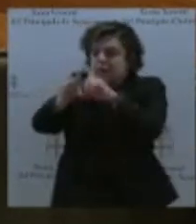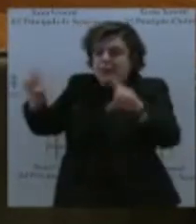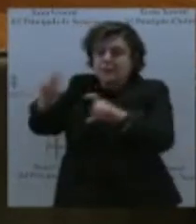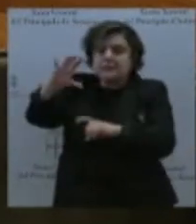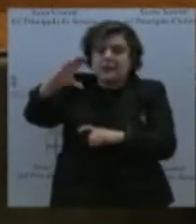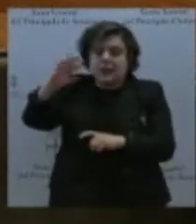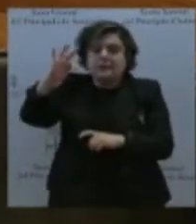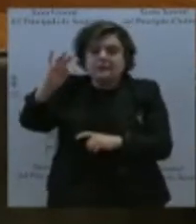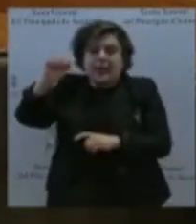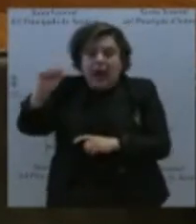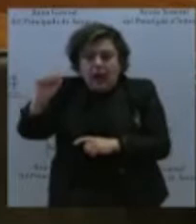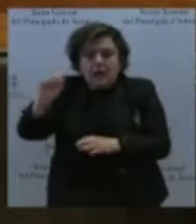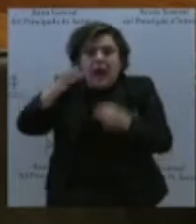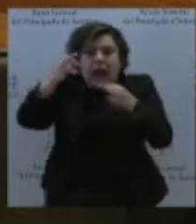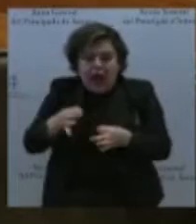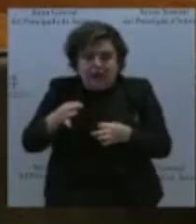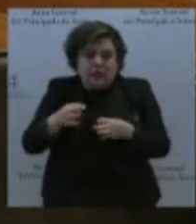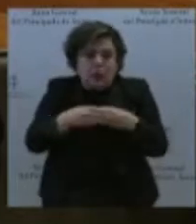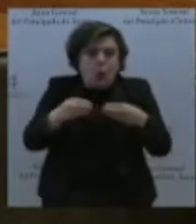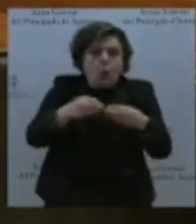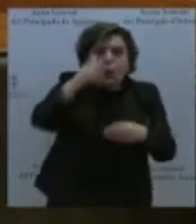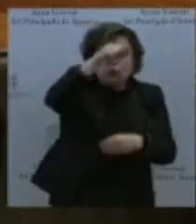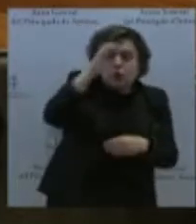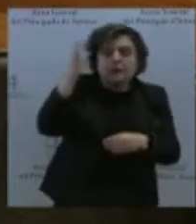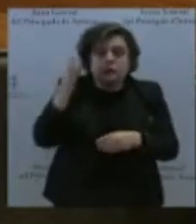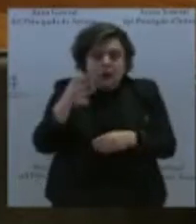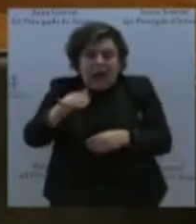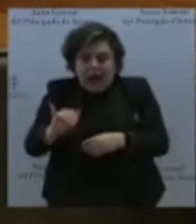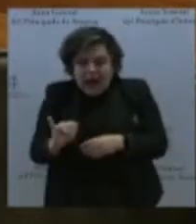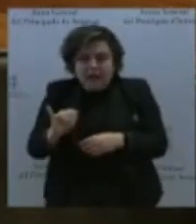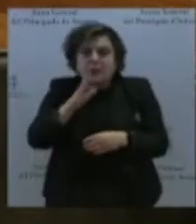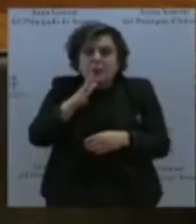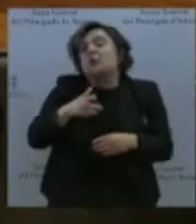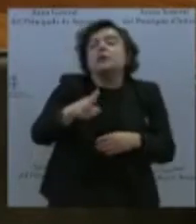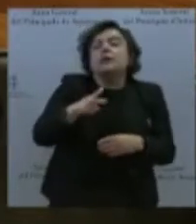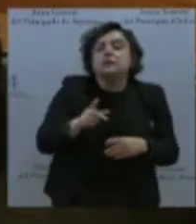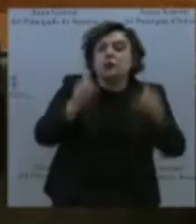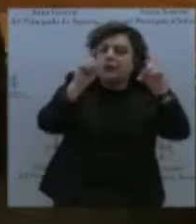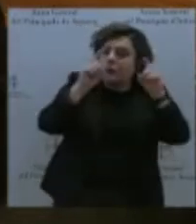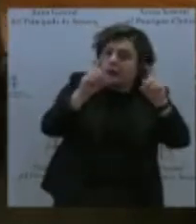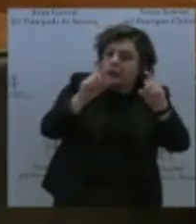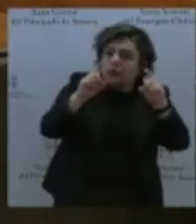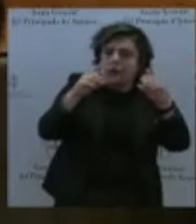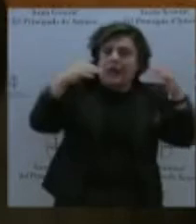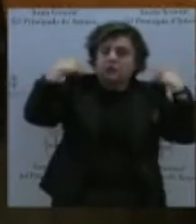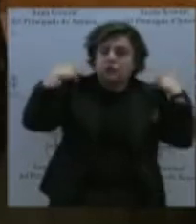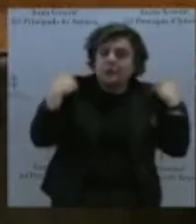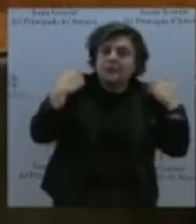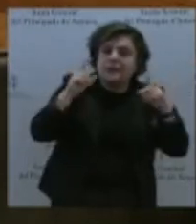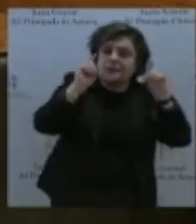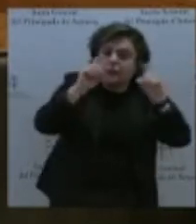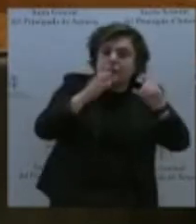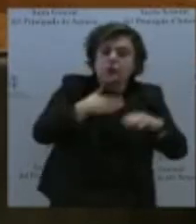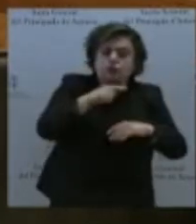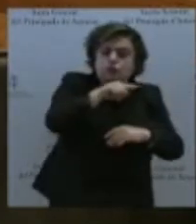esta línea de transporte, porque el derecho a la educación y las competencias en educación, que son suyas, señora consejera, derecho a educación está por encima de todo,